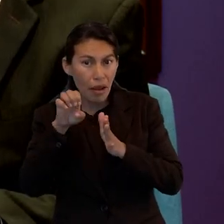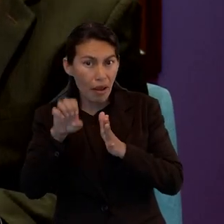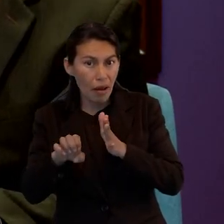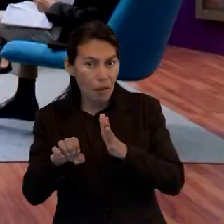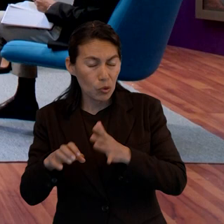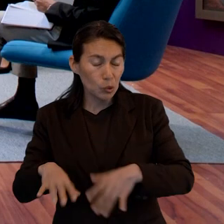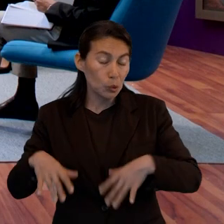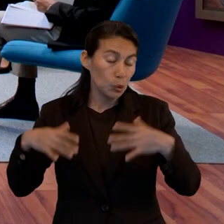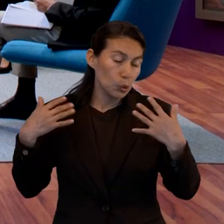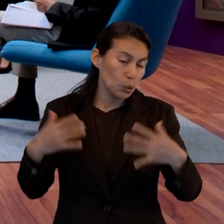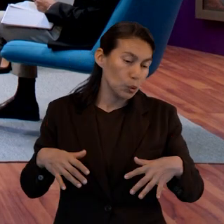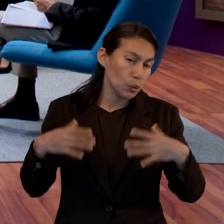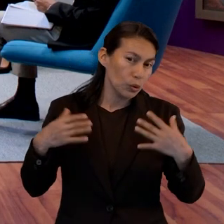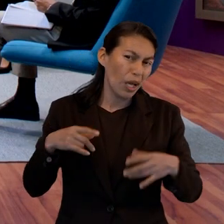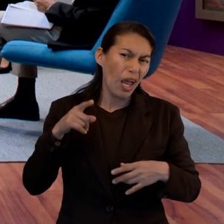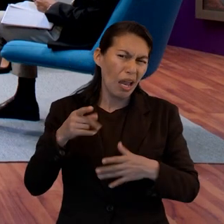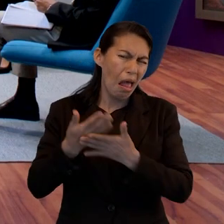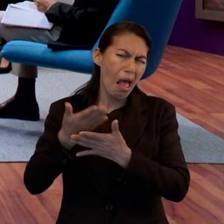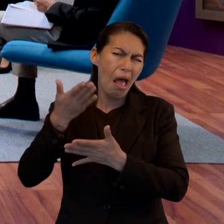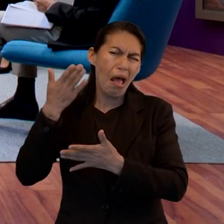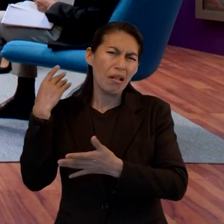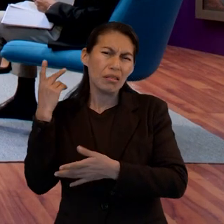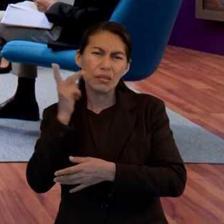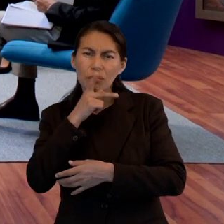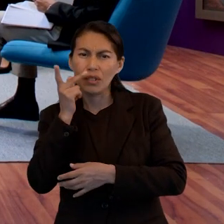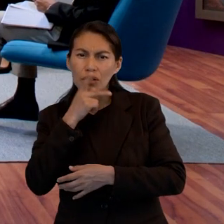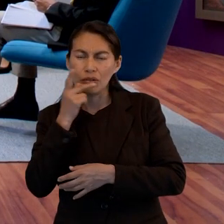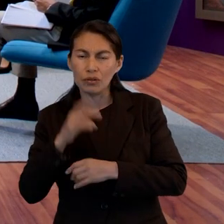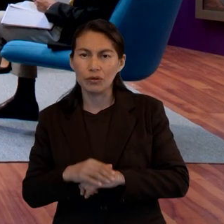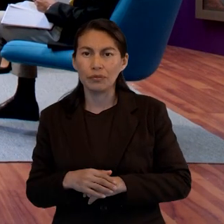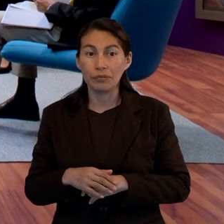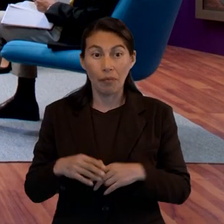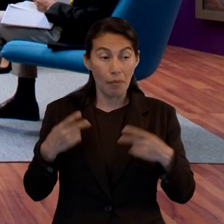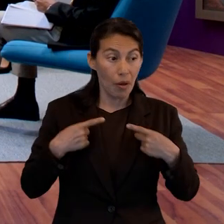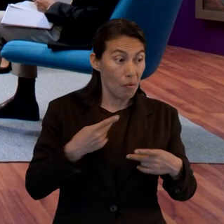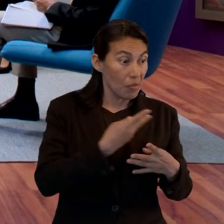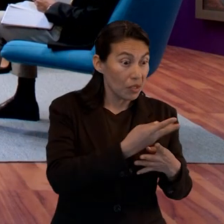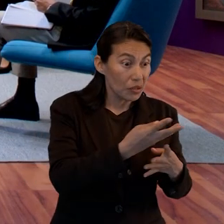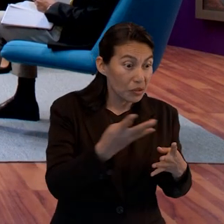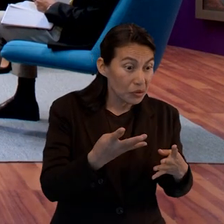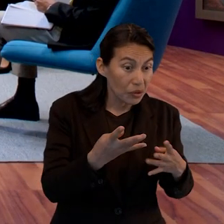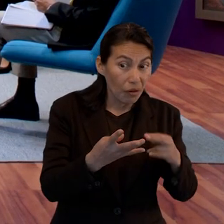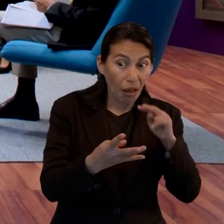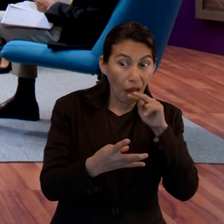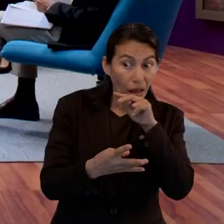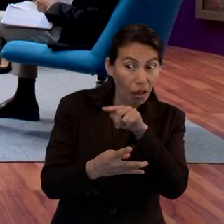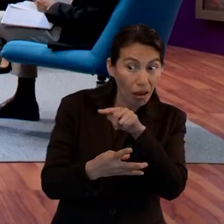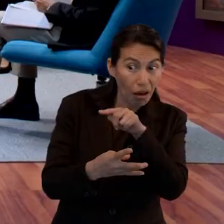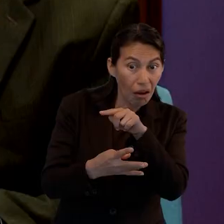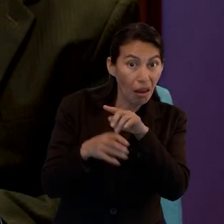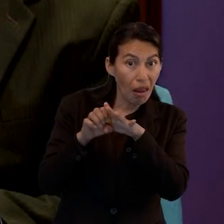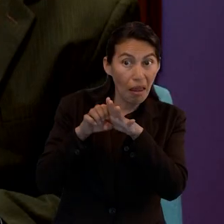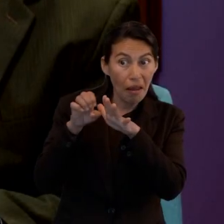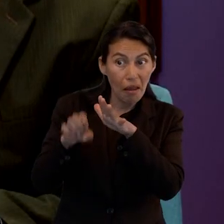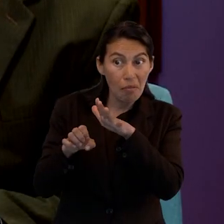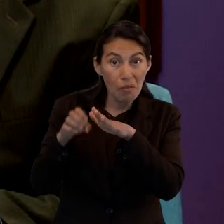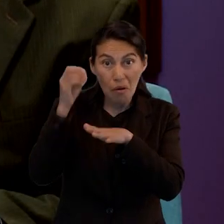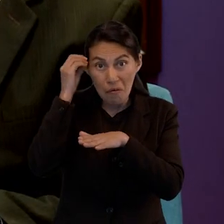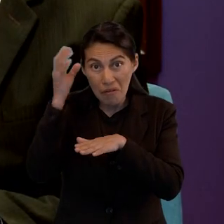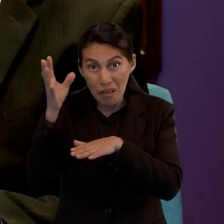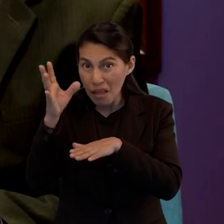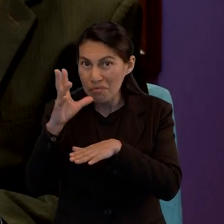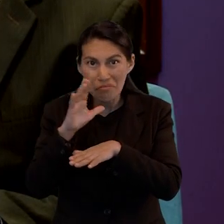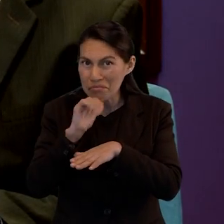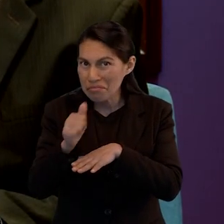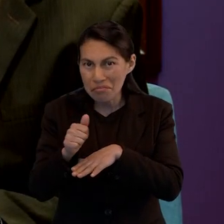ahí de León hace muchos años atrás, les hablo de muchas décadas atrás, y no olvidan el ejemplo de amor de